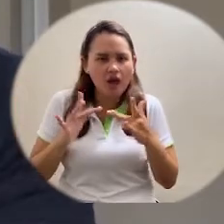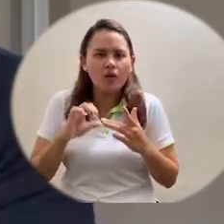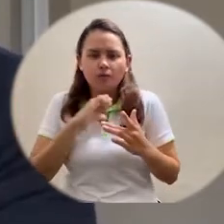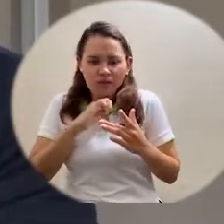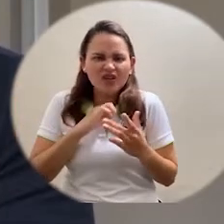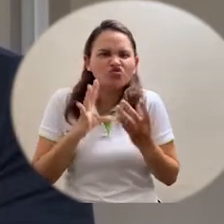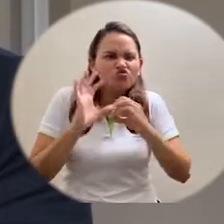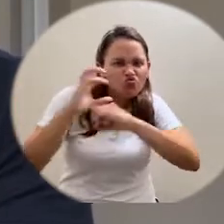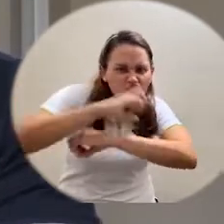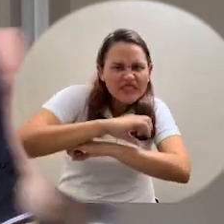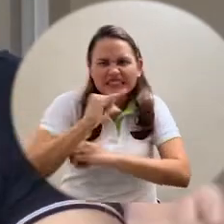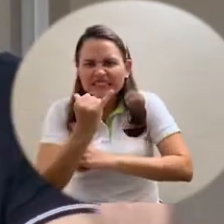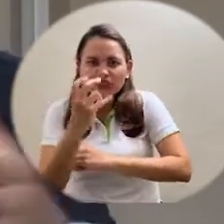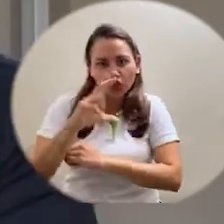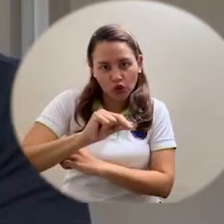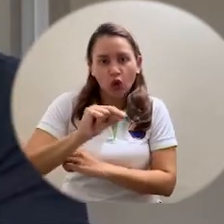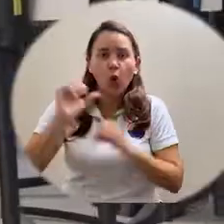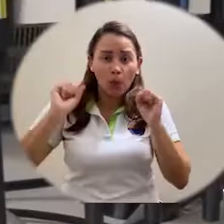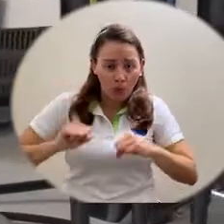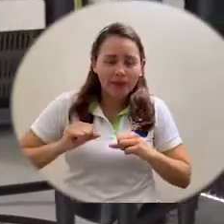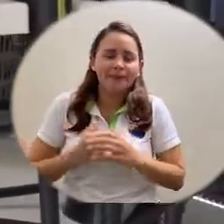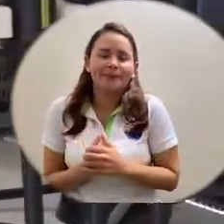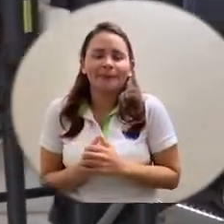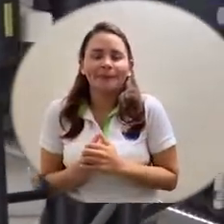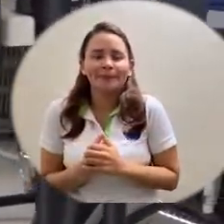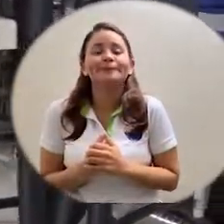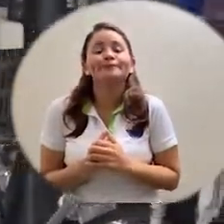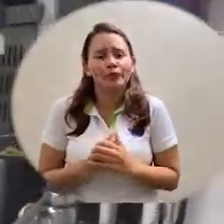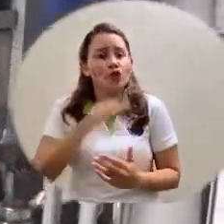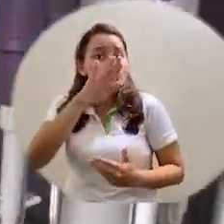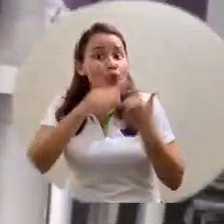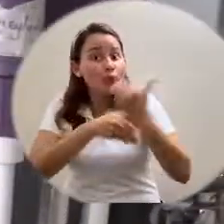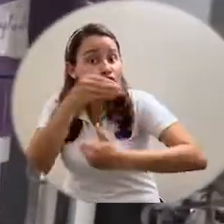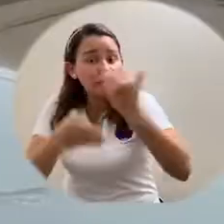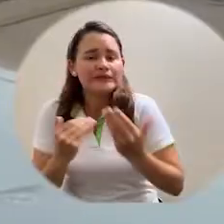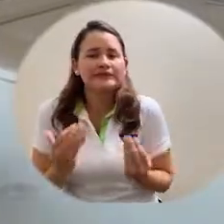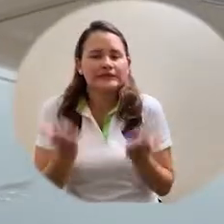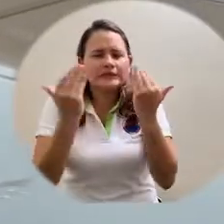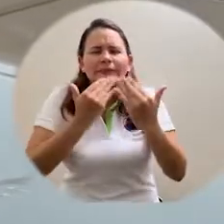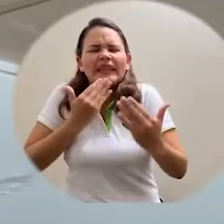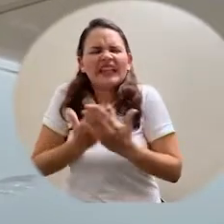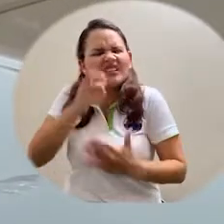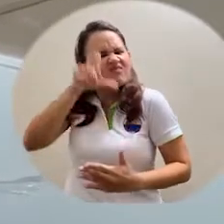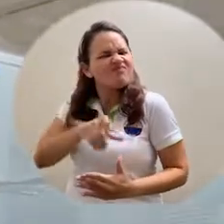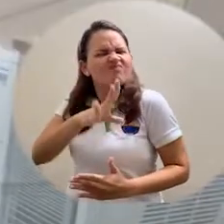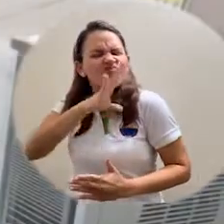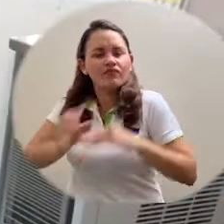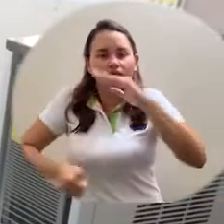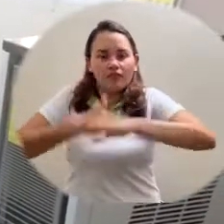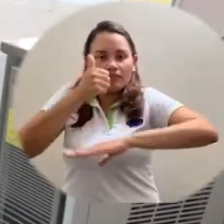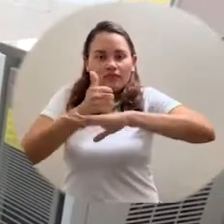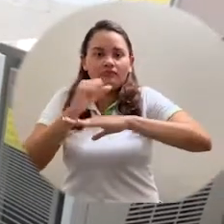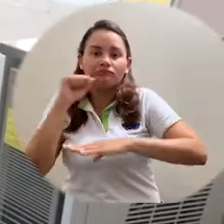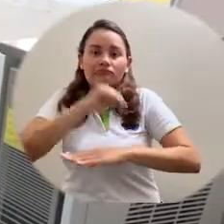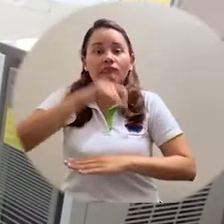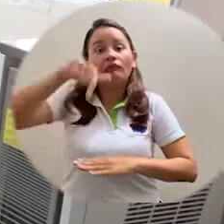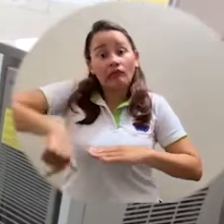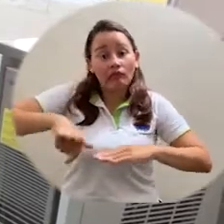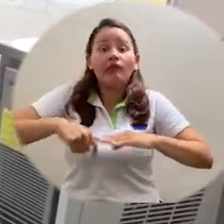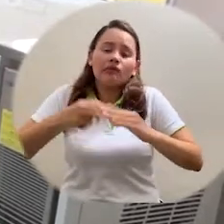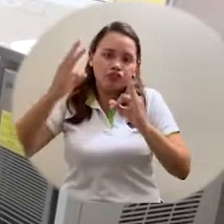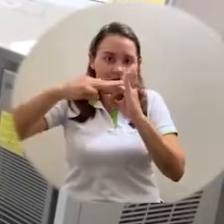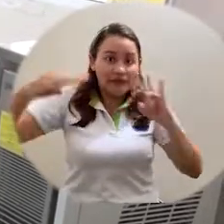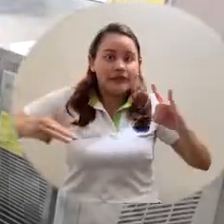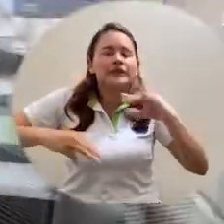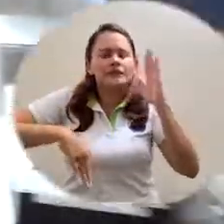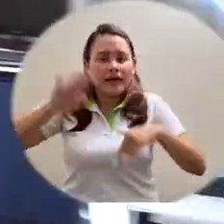certificar los estudios ante el Instituto Nacional de Salud. Este proceso es posible gracias a la gestión del doctor Pablo Vera Salazar, rector del Alma Mater, quien